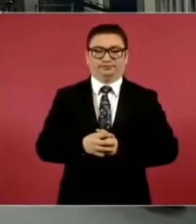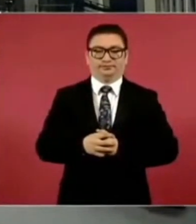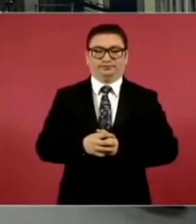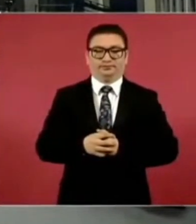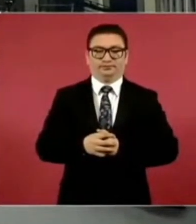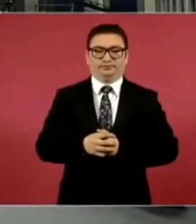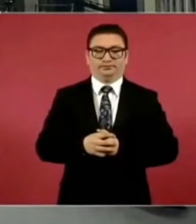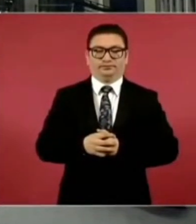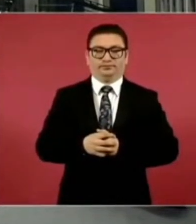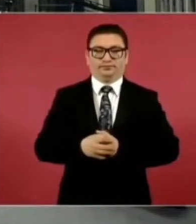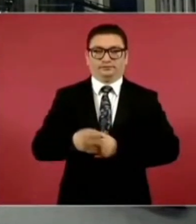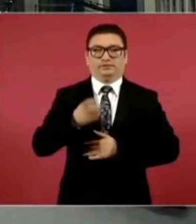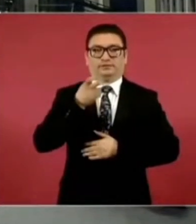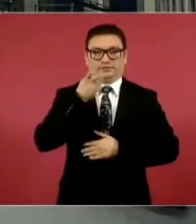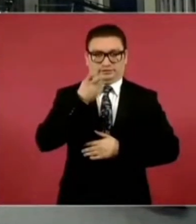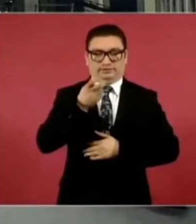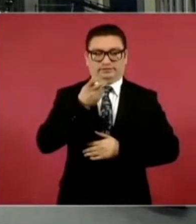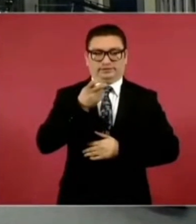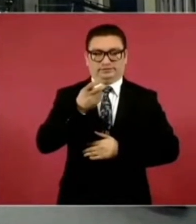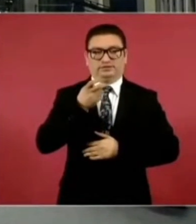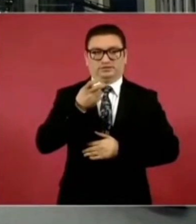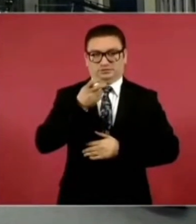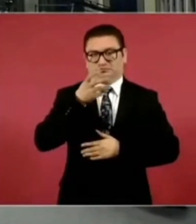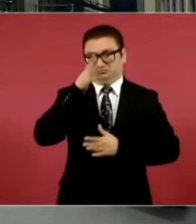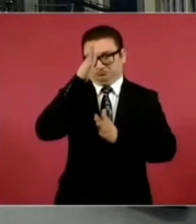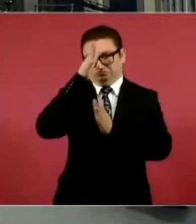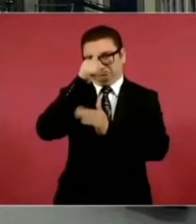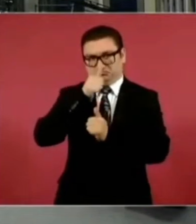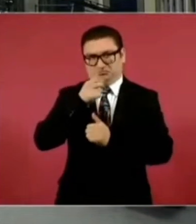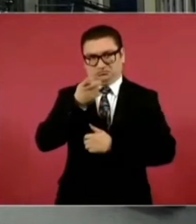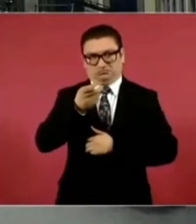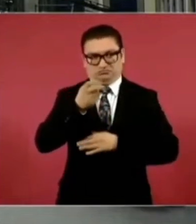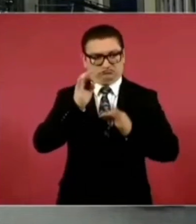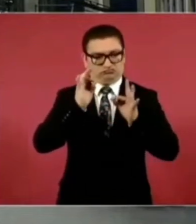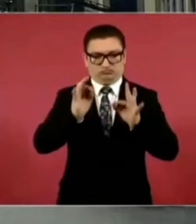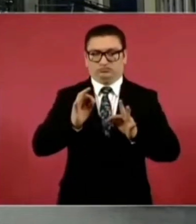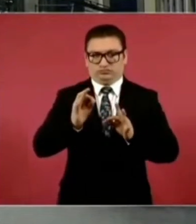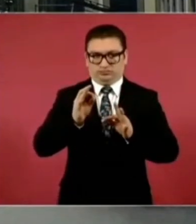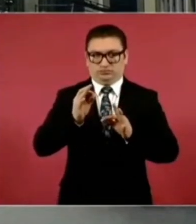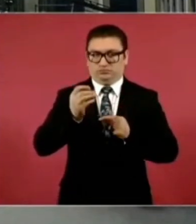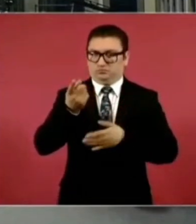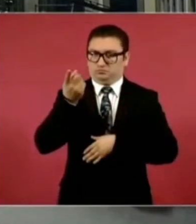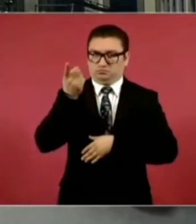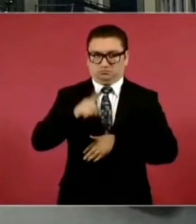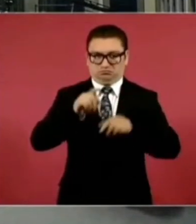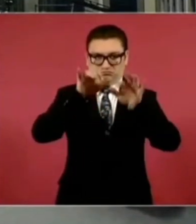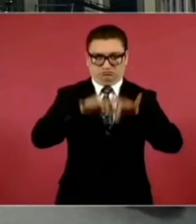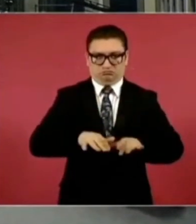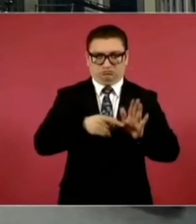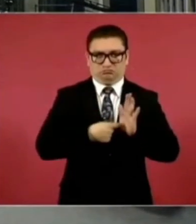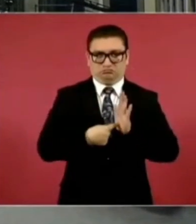un buen acuerdo un decreto que se tomó